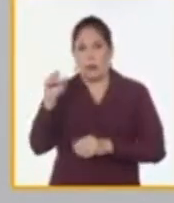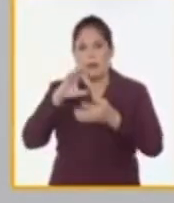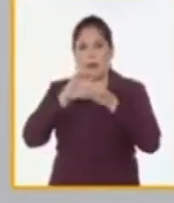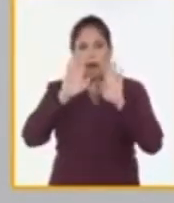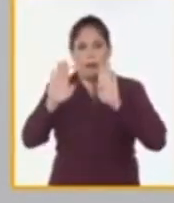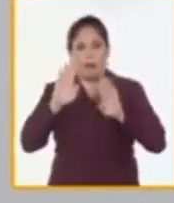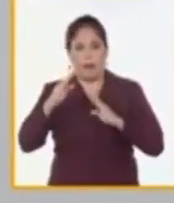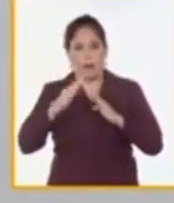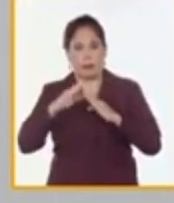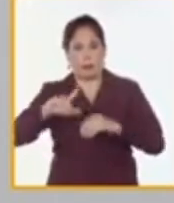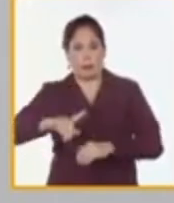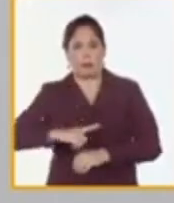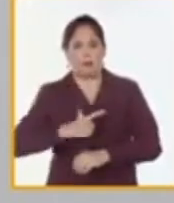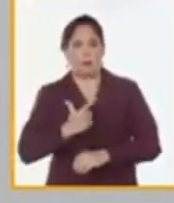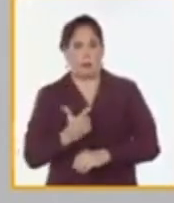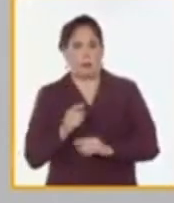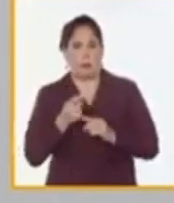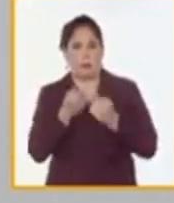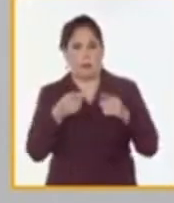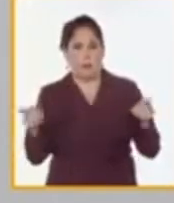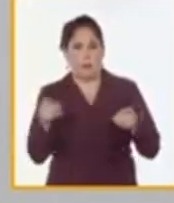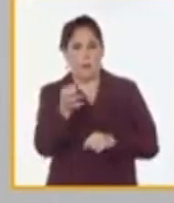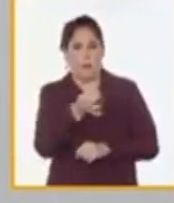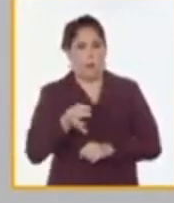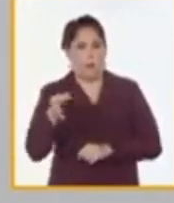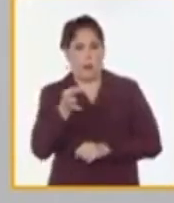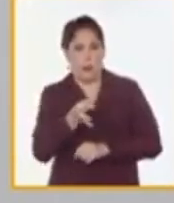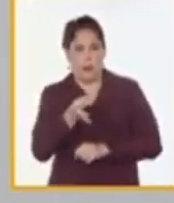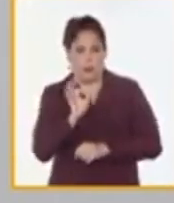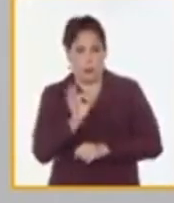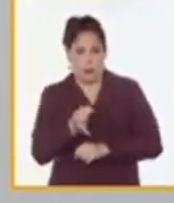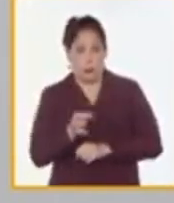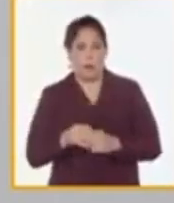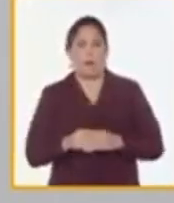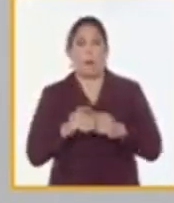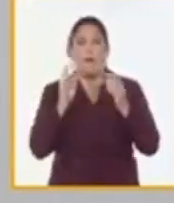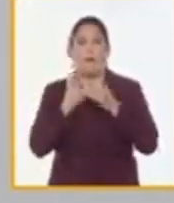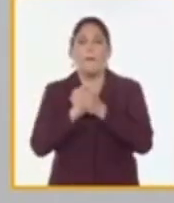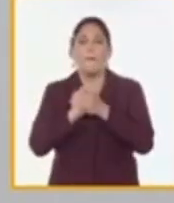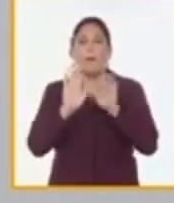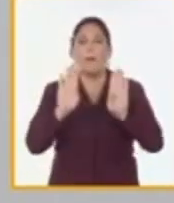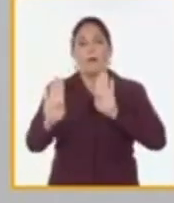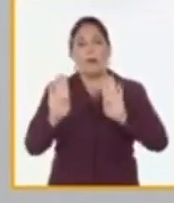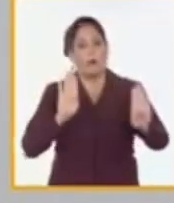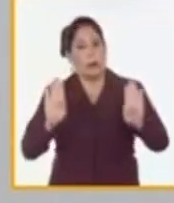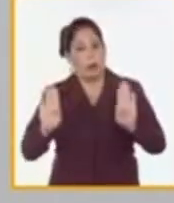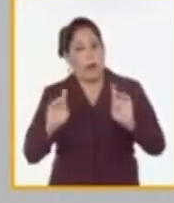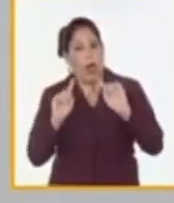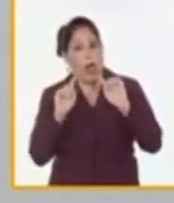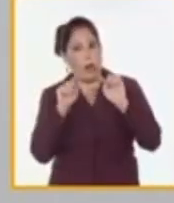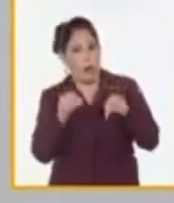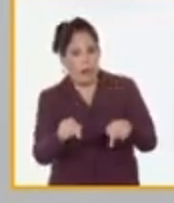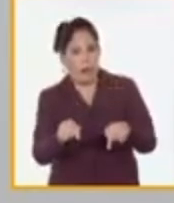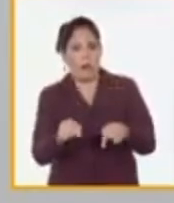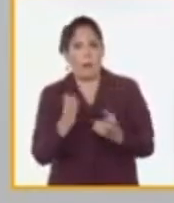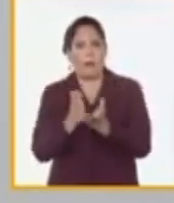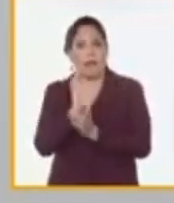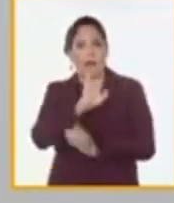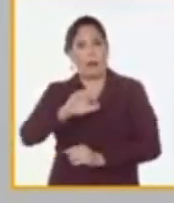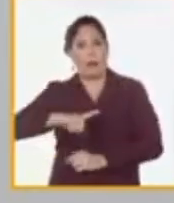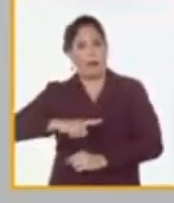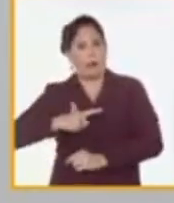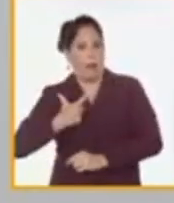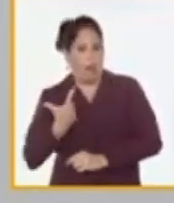casas de cultura, que tenemos en todos los municipios del país, museos, en las escuelas de